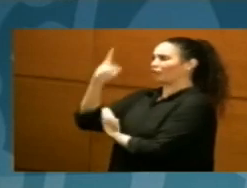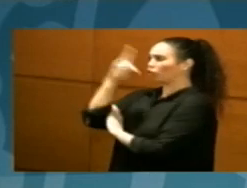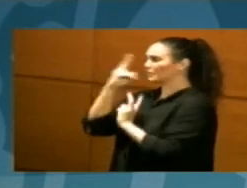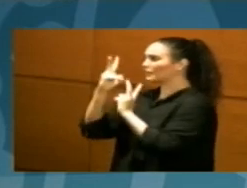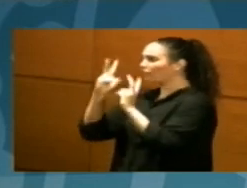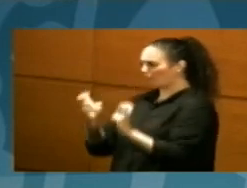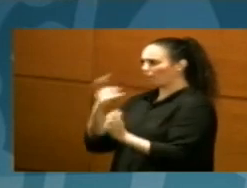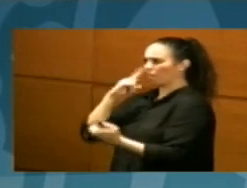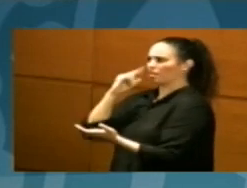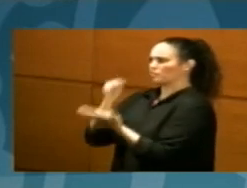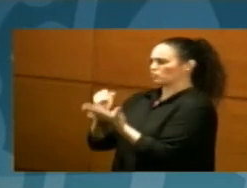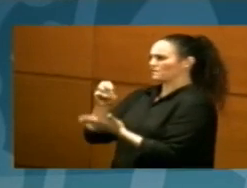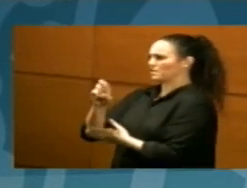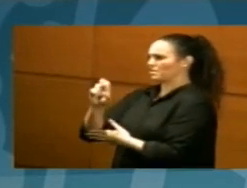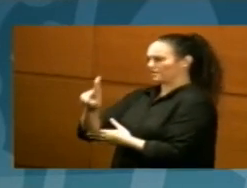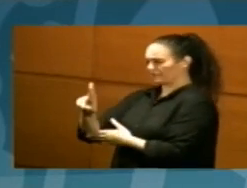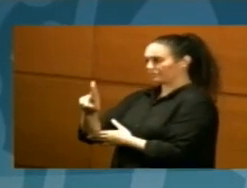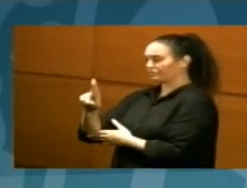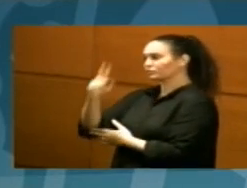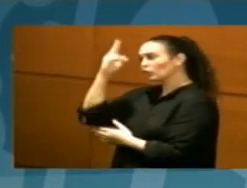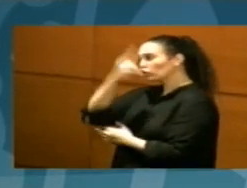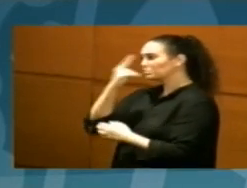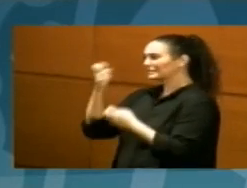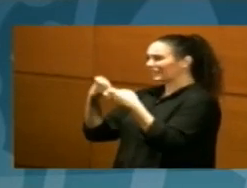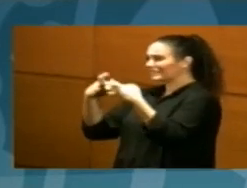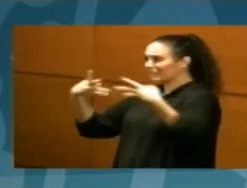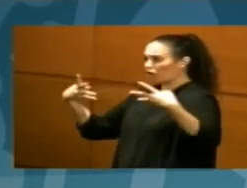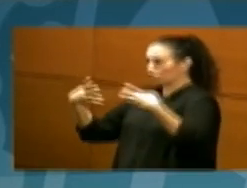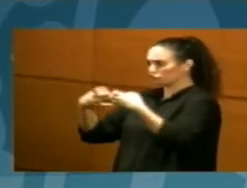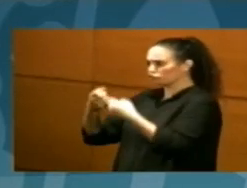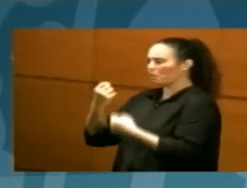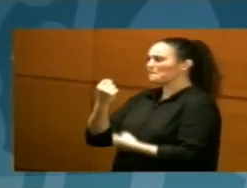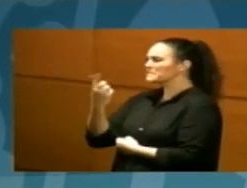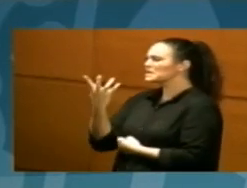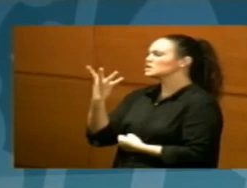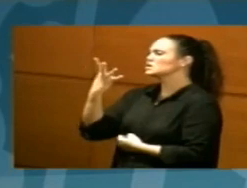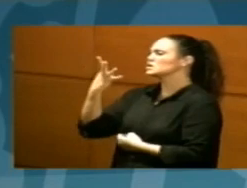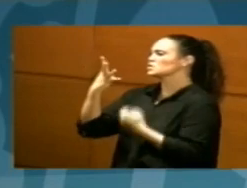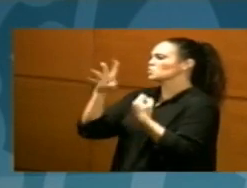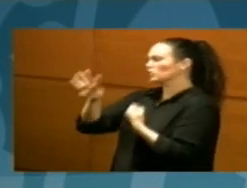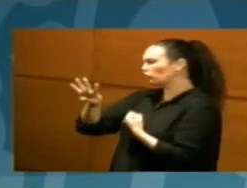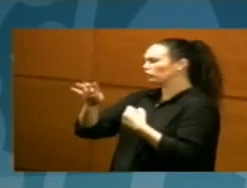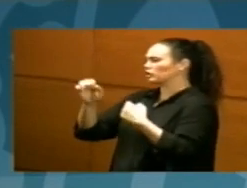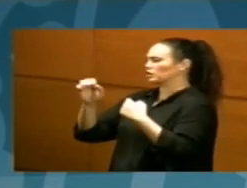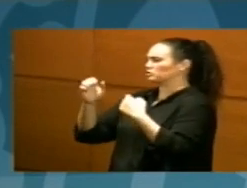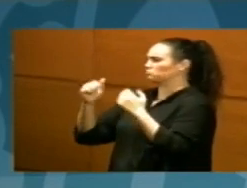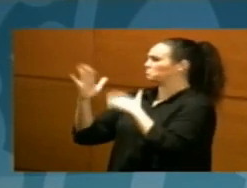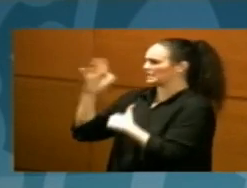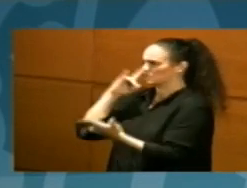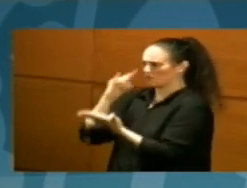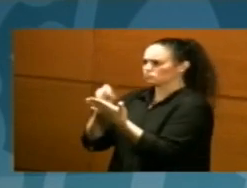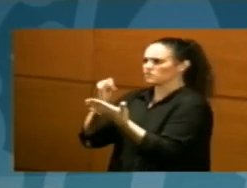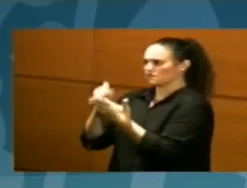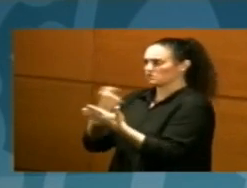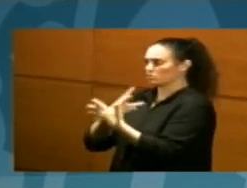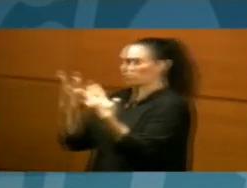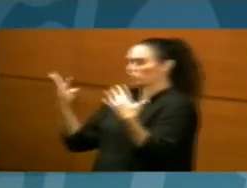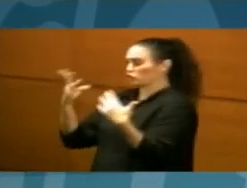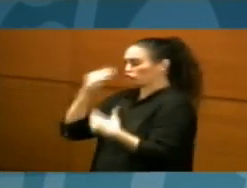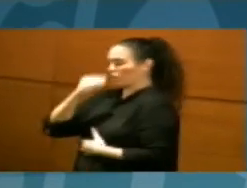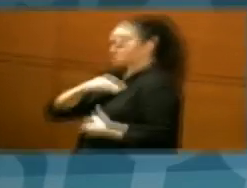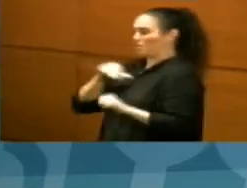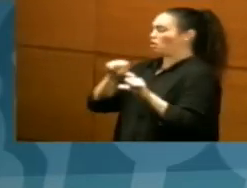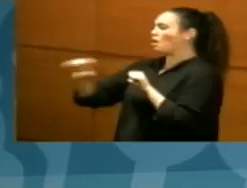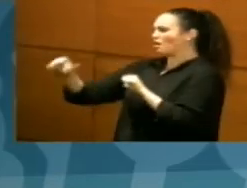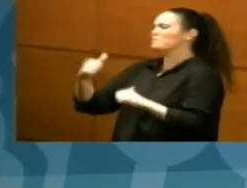En el Hospital de Chagorrichu se han realizado más de 4.900 PCRs desde el día 18 de mayo, fecha en que iniciamos la actividad quirúrgica